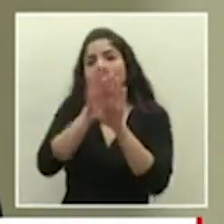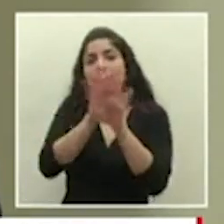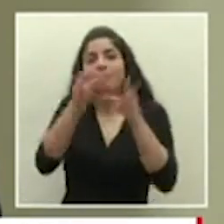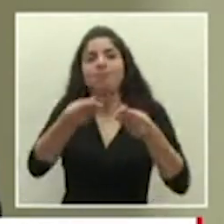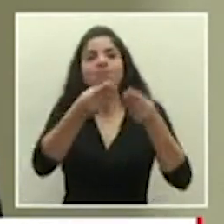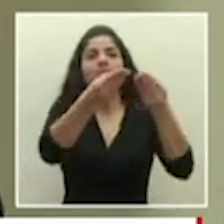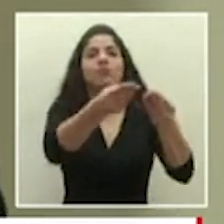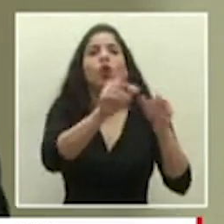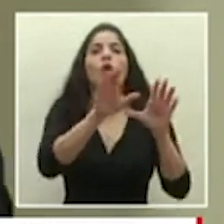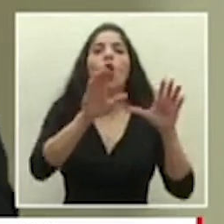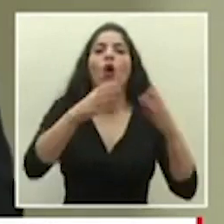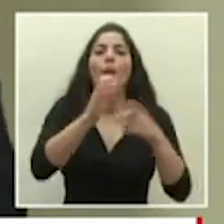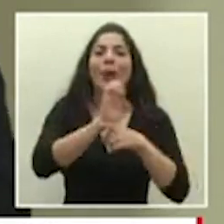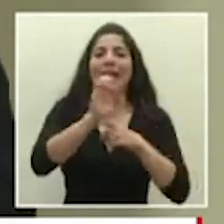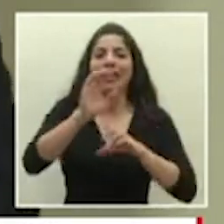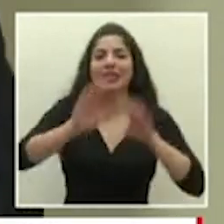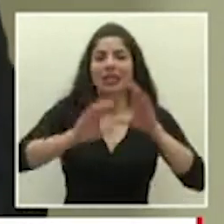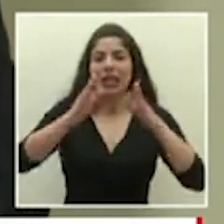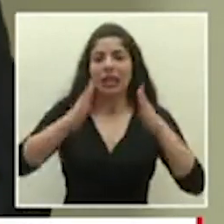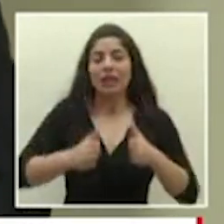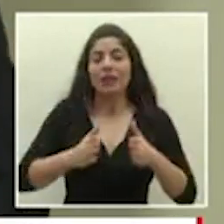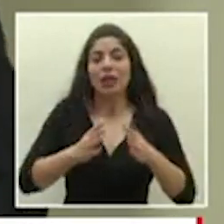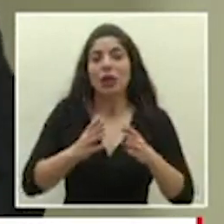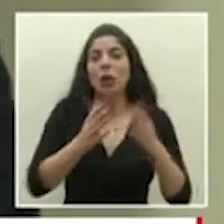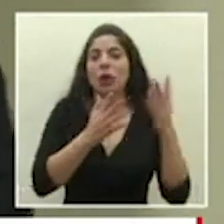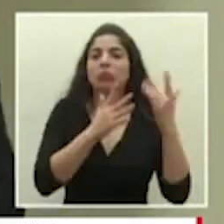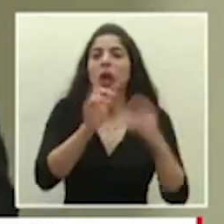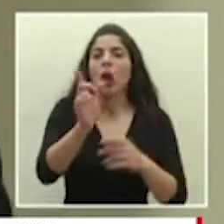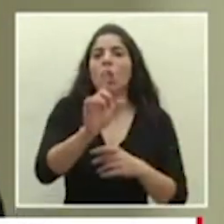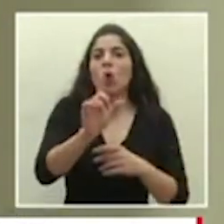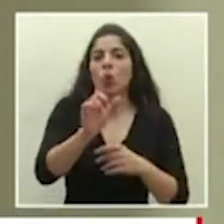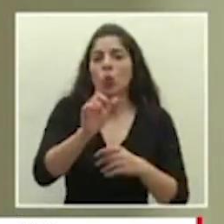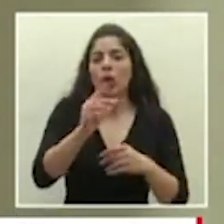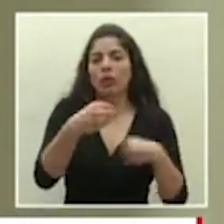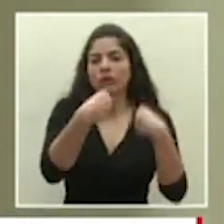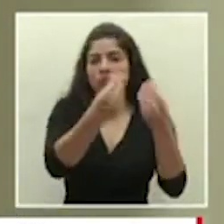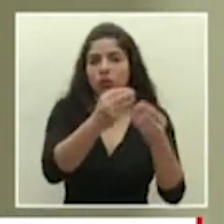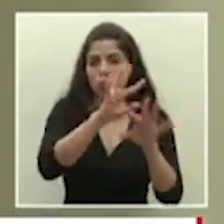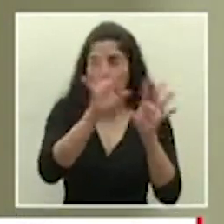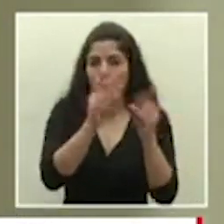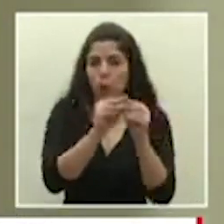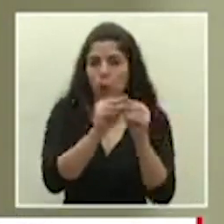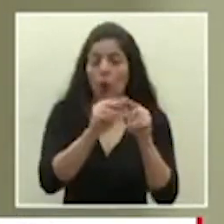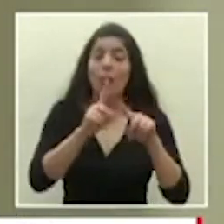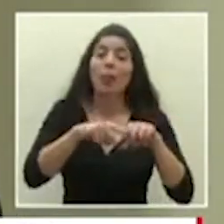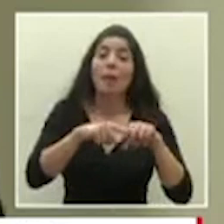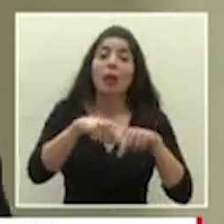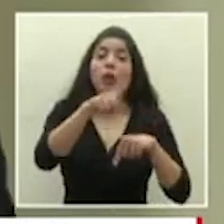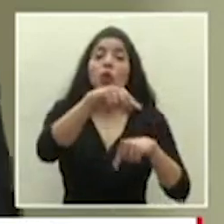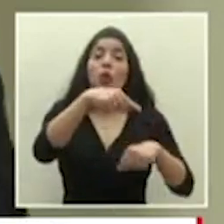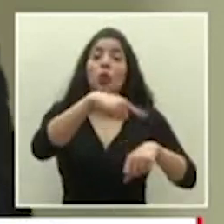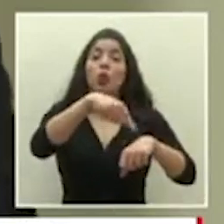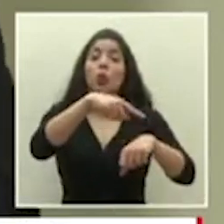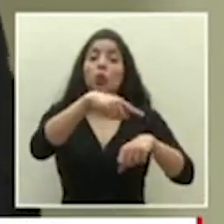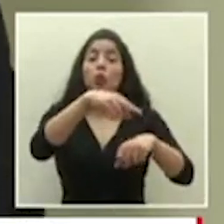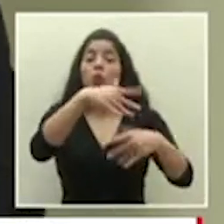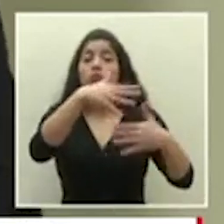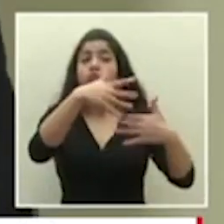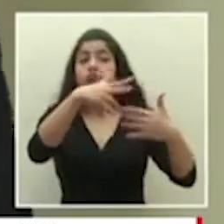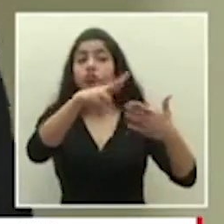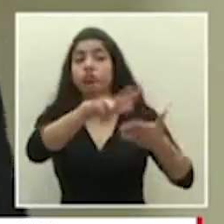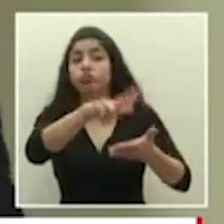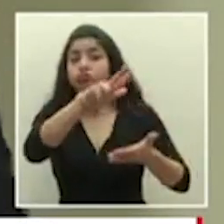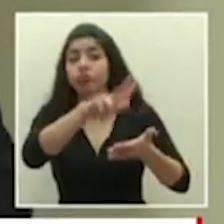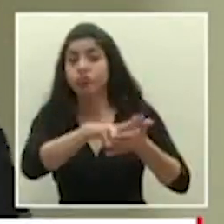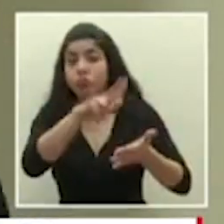ético científico posiblemente tan temprano como el lunes entonces dependiendo de cuánto se dure en esa aprobación se podría